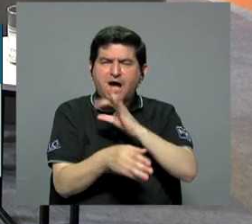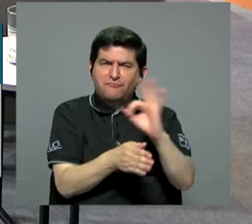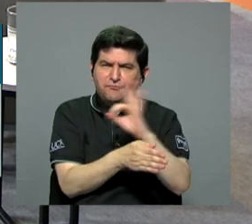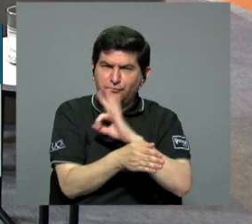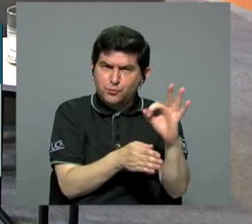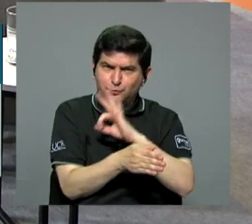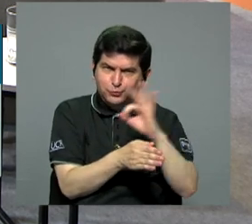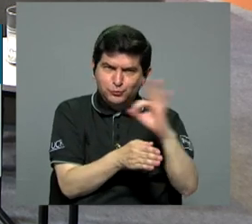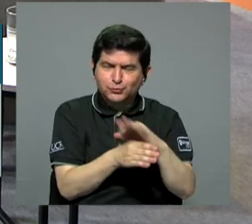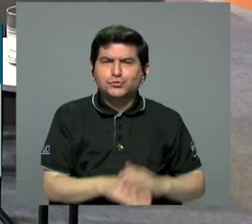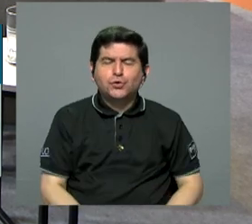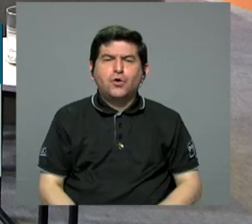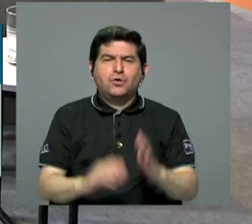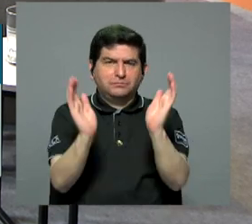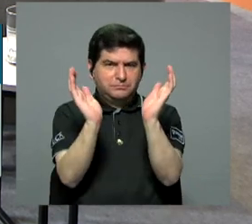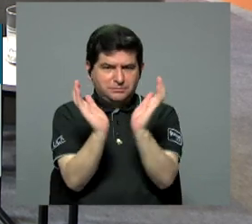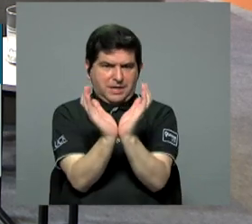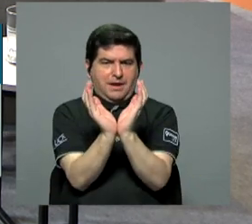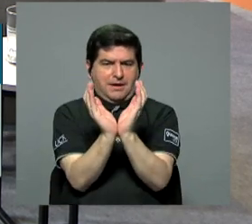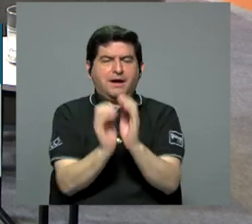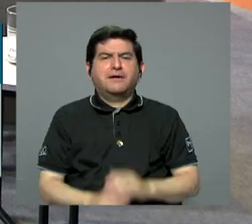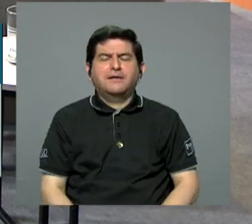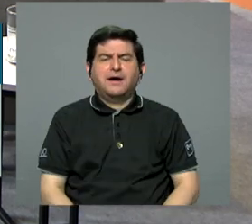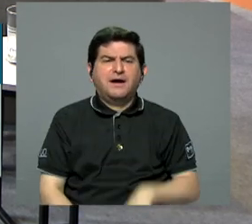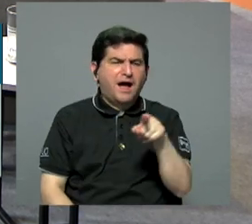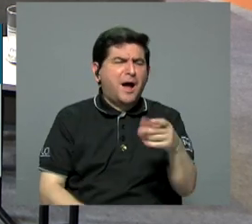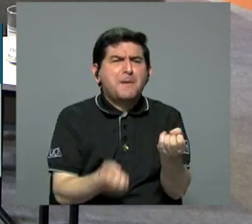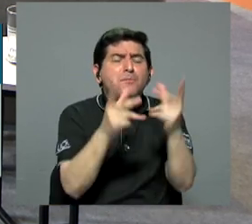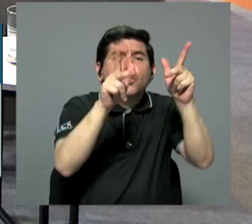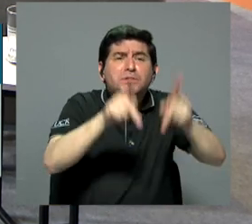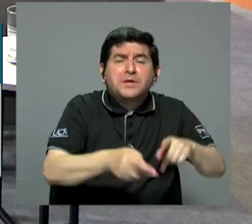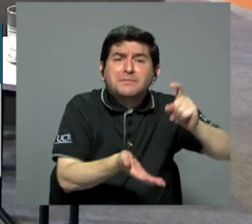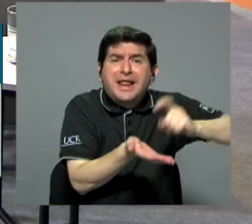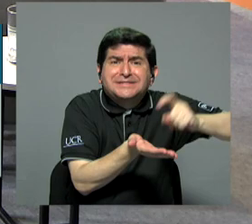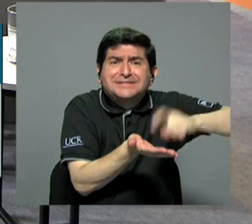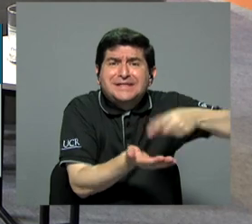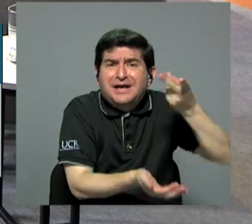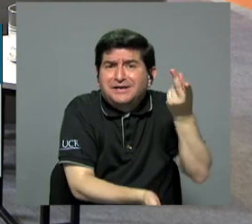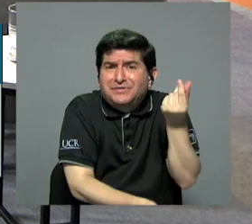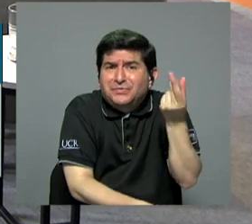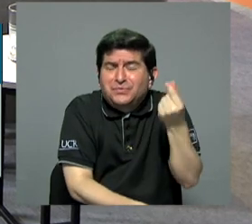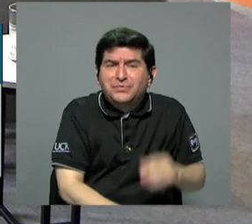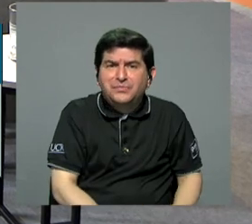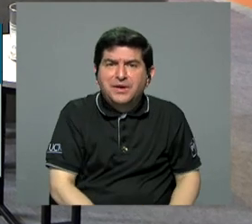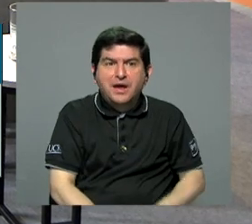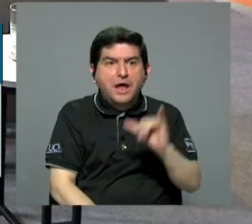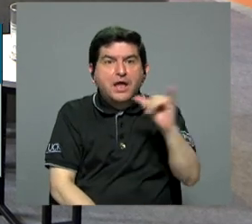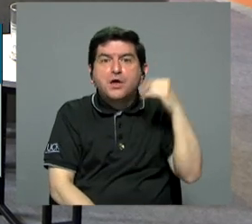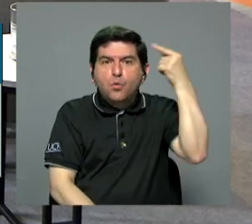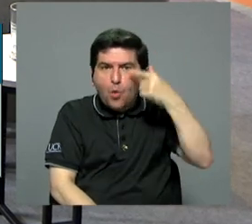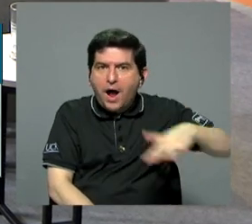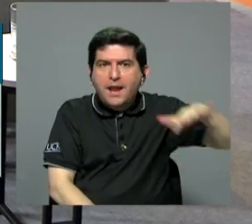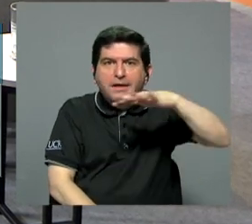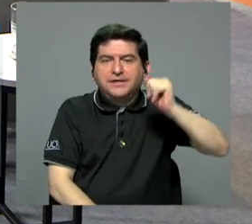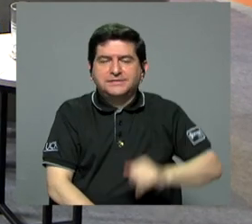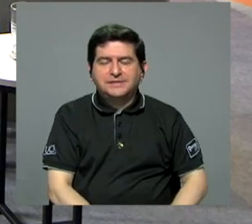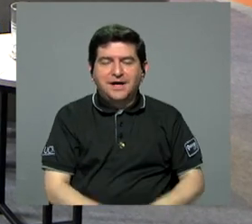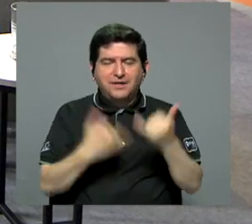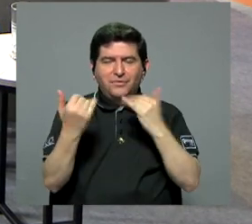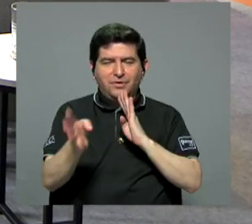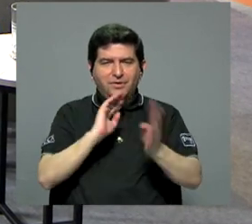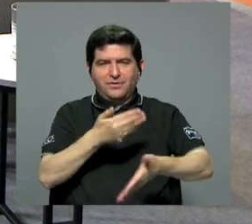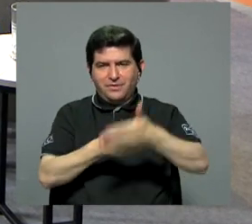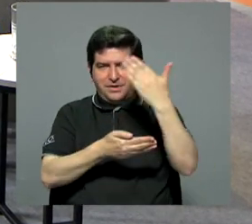funcionamiento de la caja habiendo tanta gente que les debe plata hasta el mismo estado? Lo que estaban